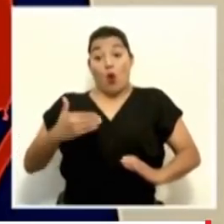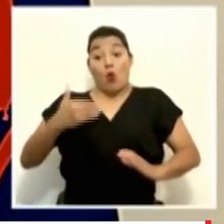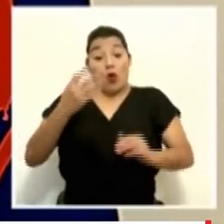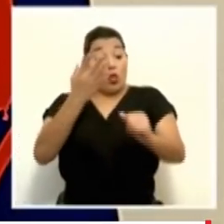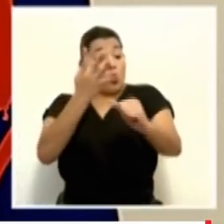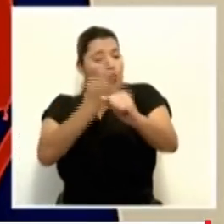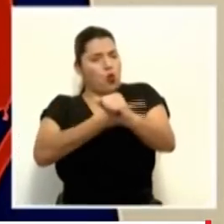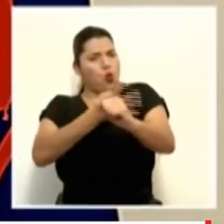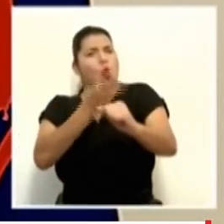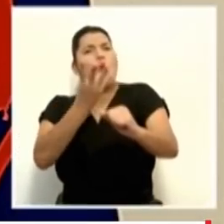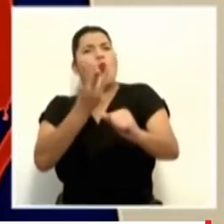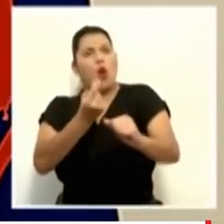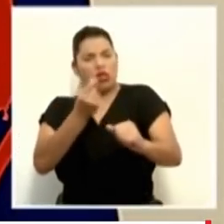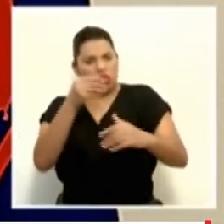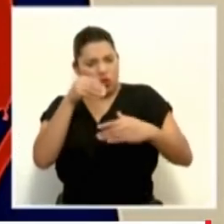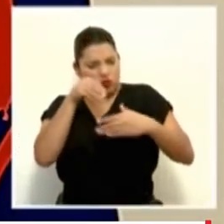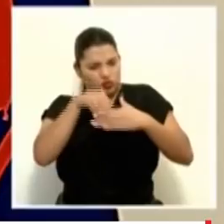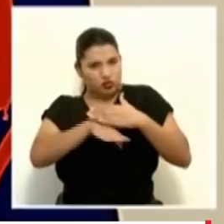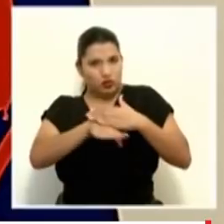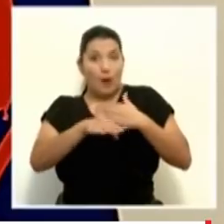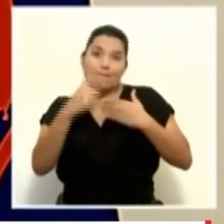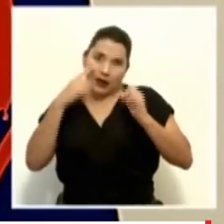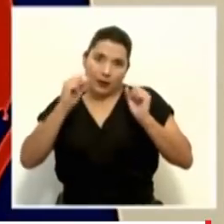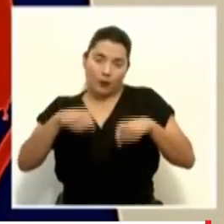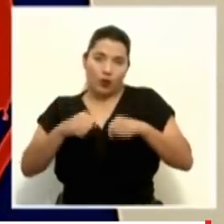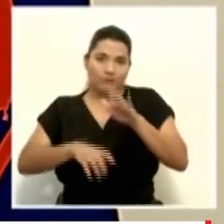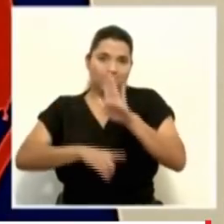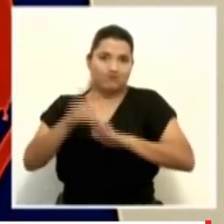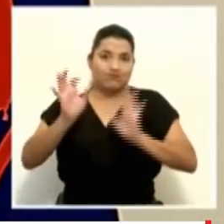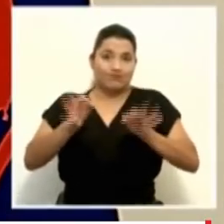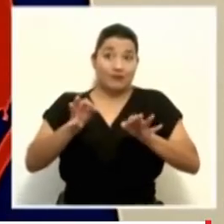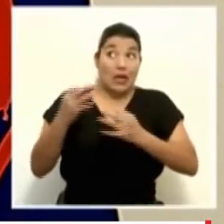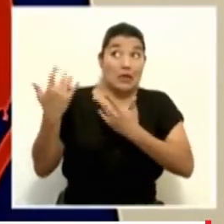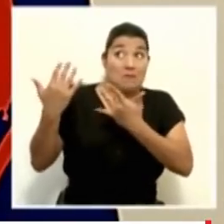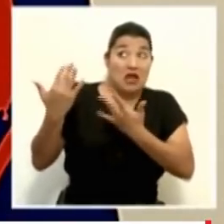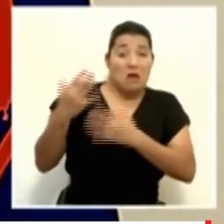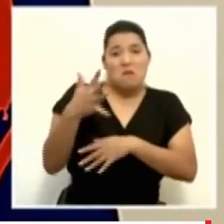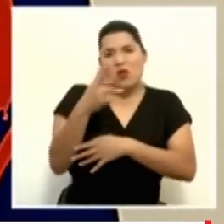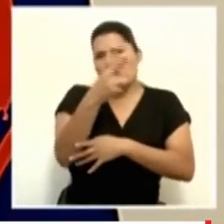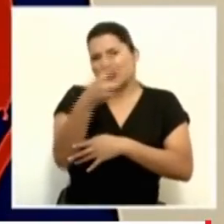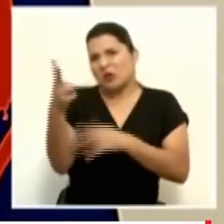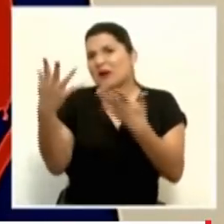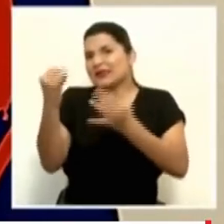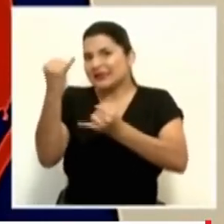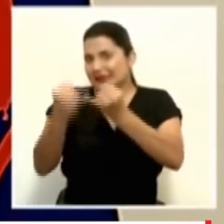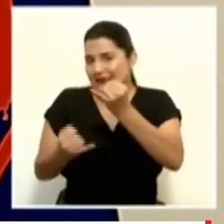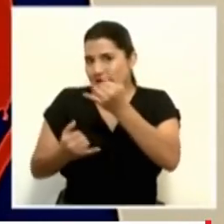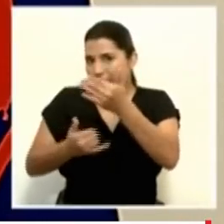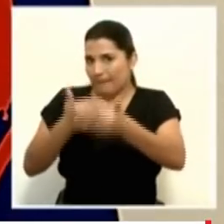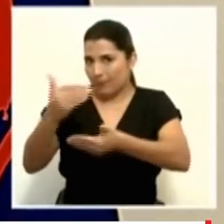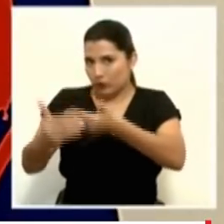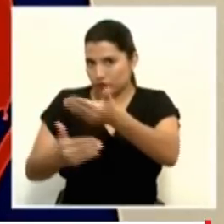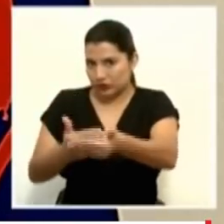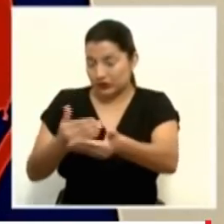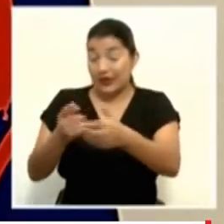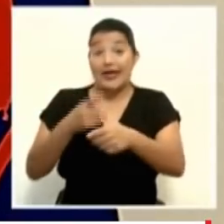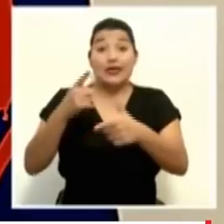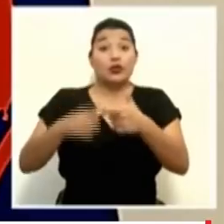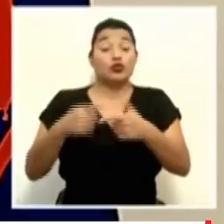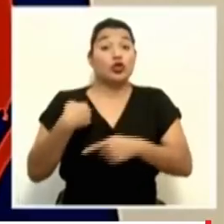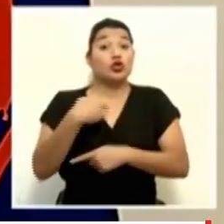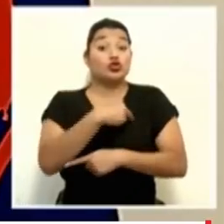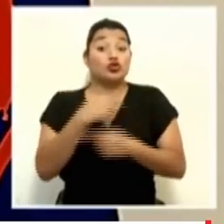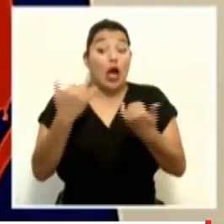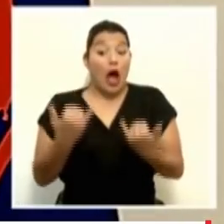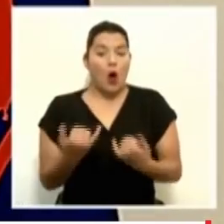Y esto esperamos que esté completado en las próximas dos semanas. Todas estas etapas. Entonces estamos en una en